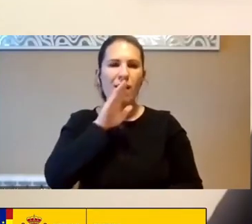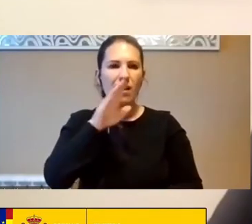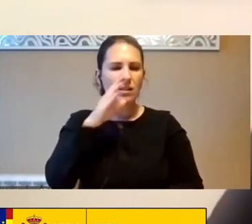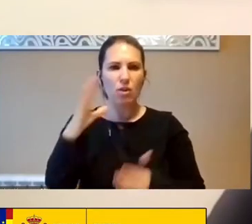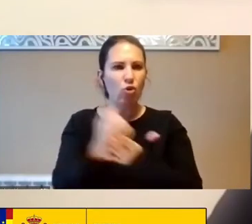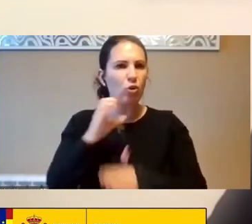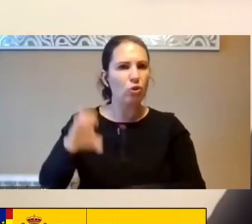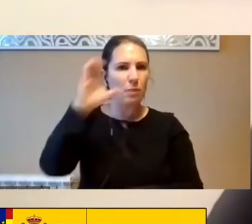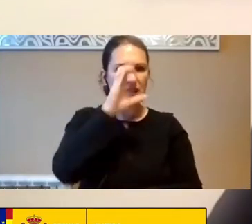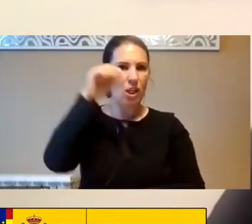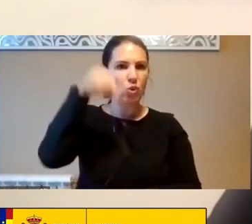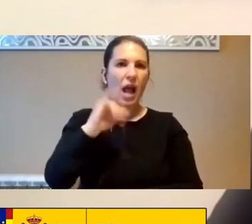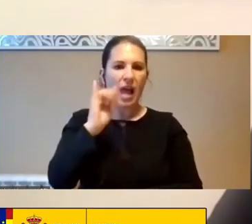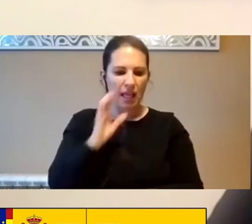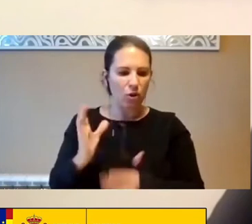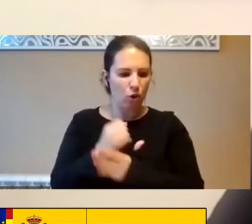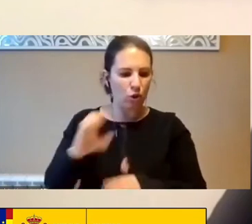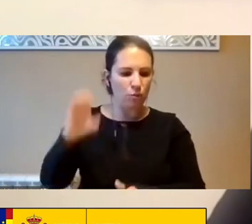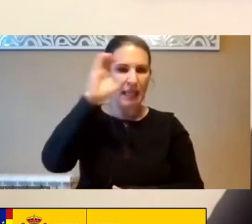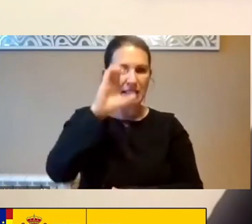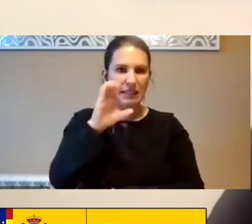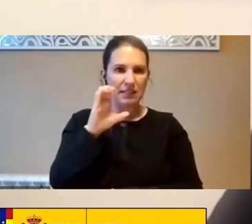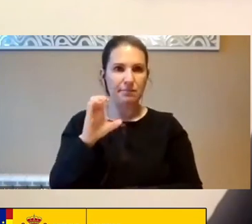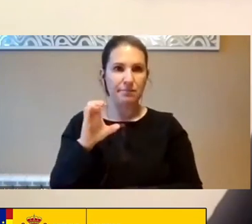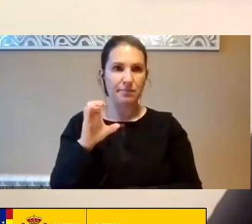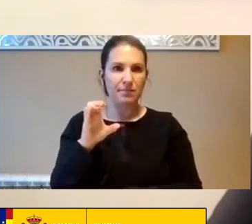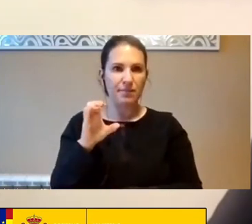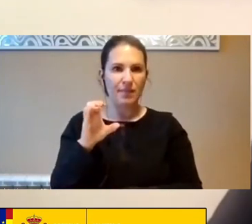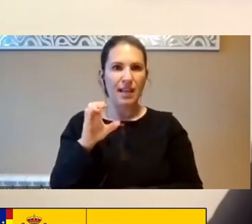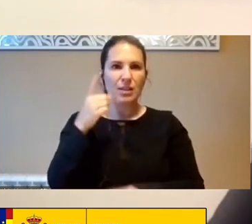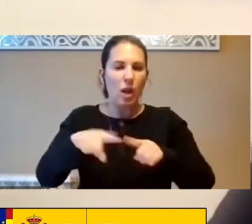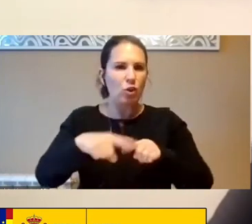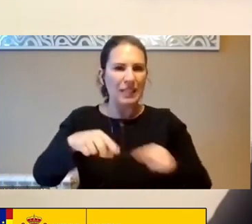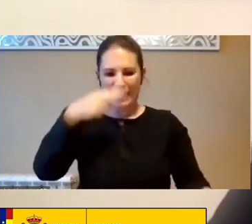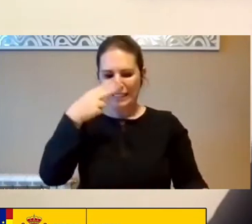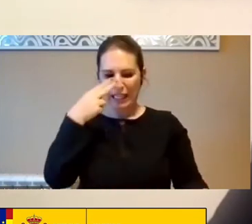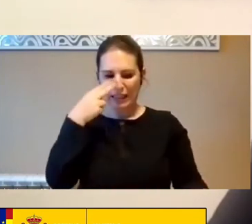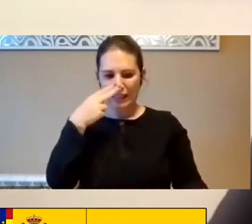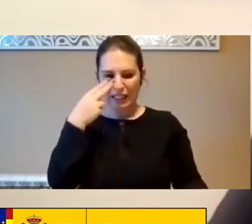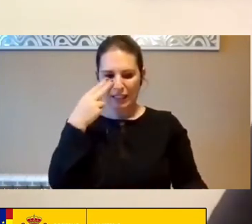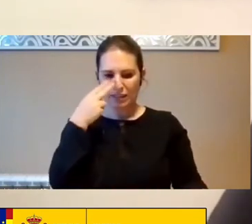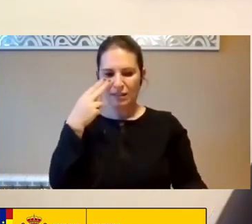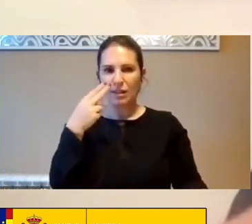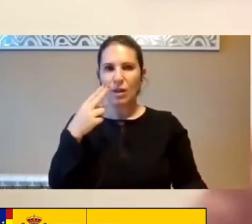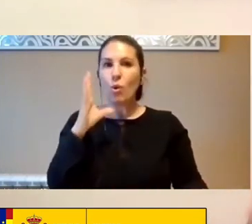Países Y Es Algo Muy Interesante Porque Esa